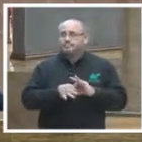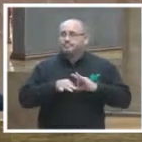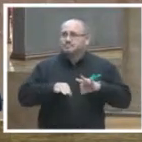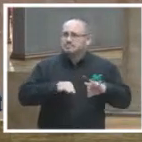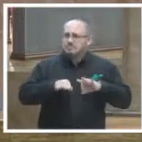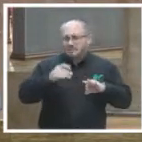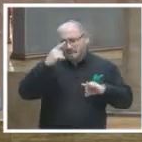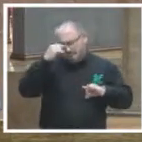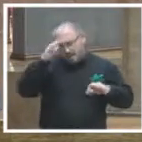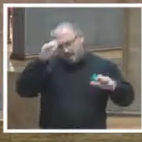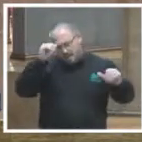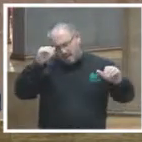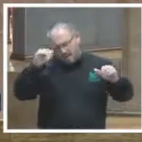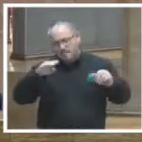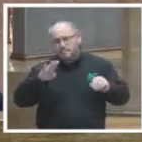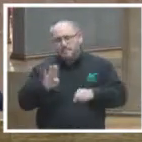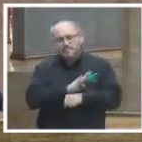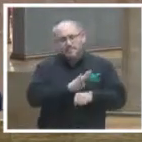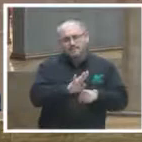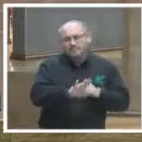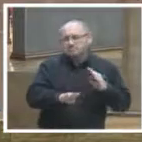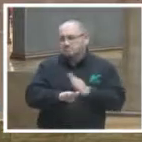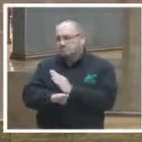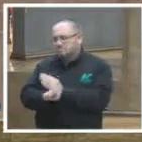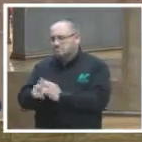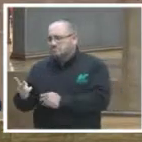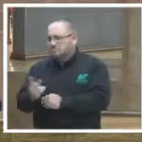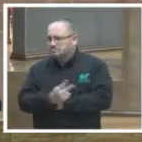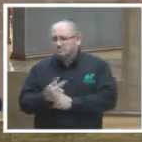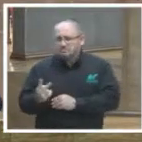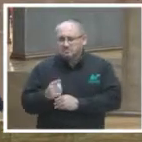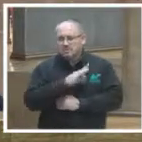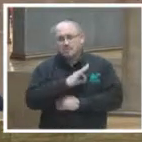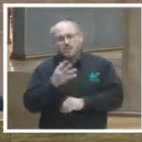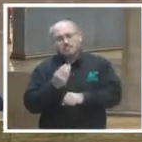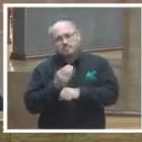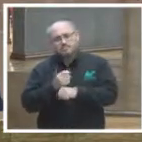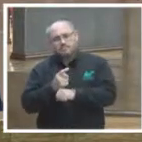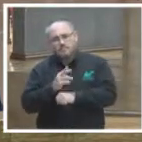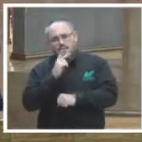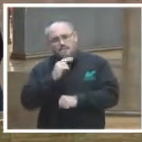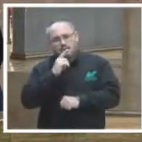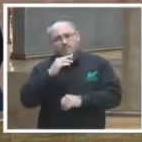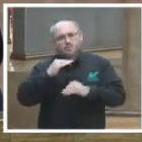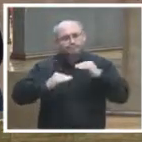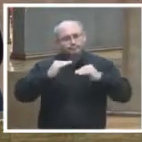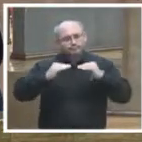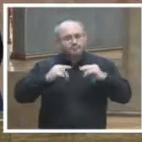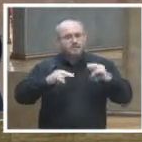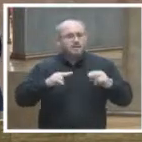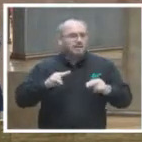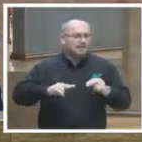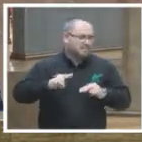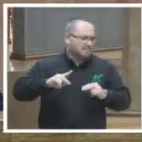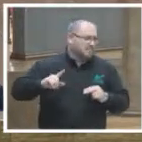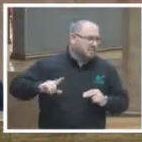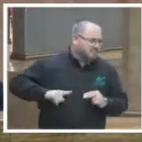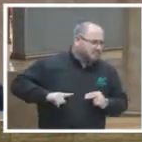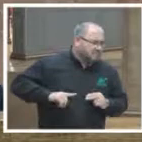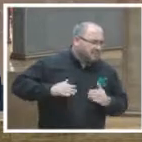armonía para que exista un beneficio para ambas partes en la que puedan resolver y mejorar las circunstancias de gobernanza.